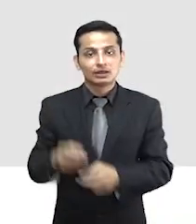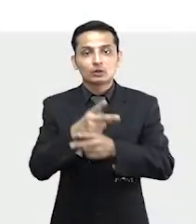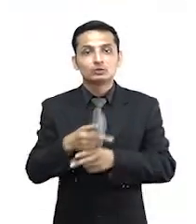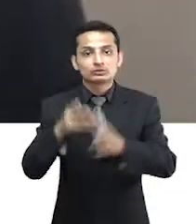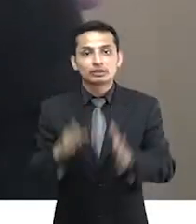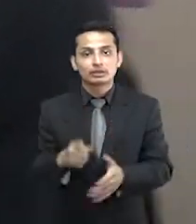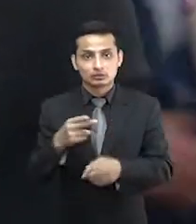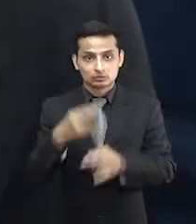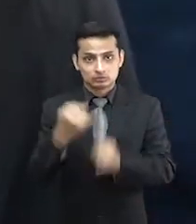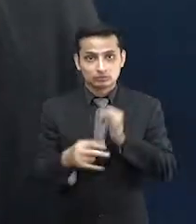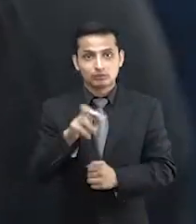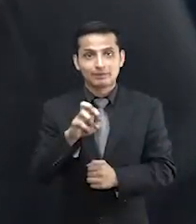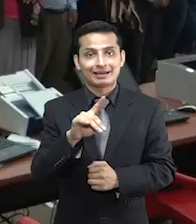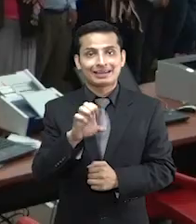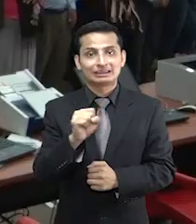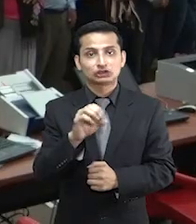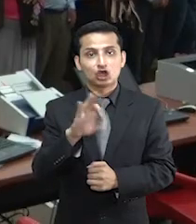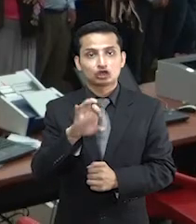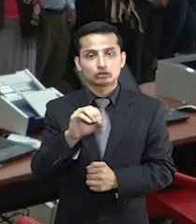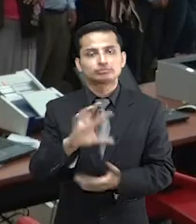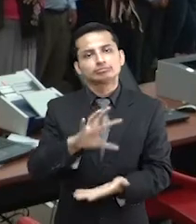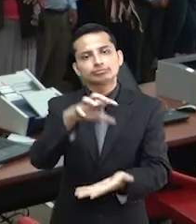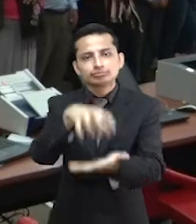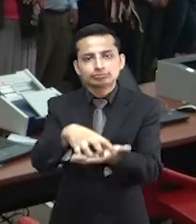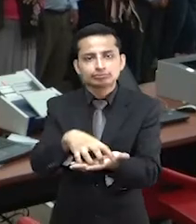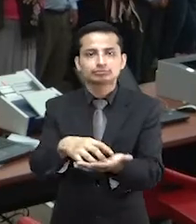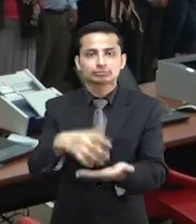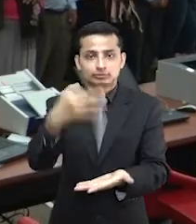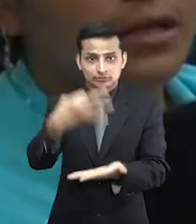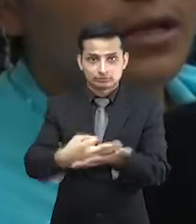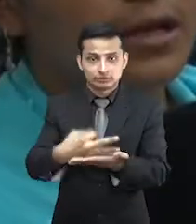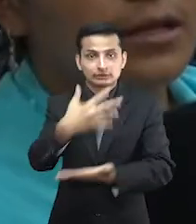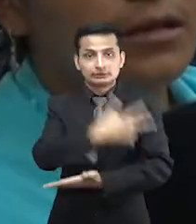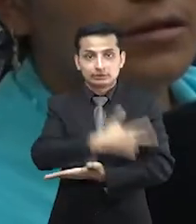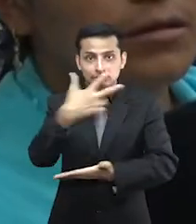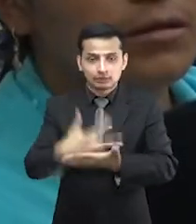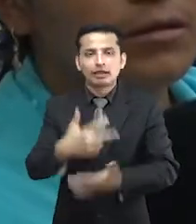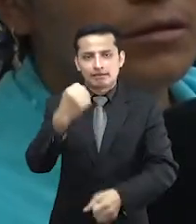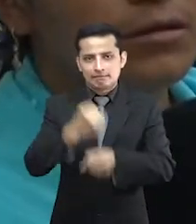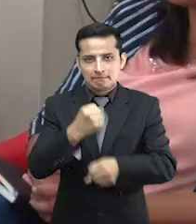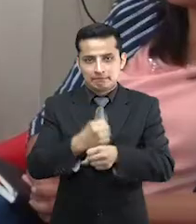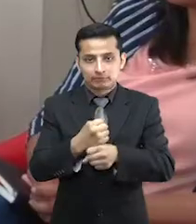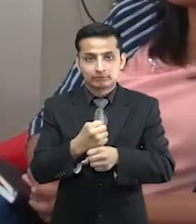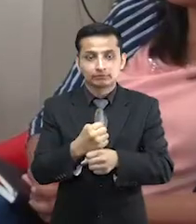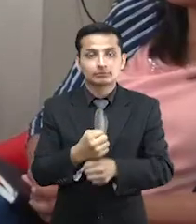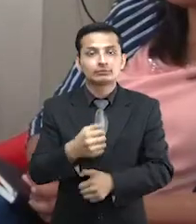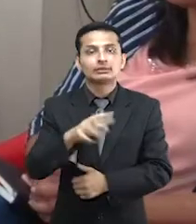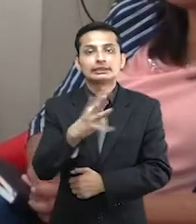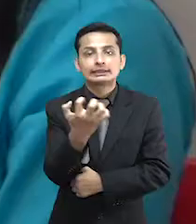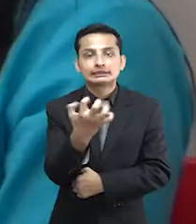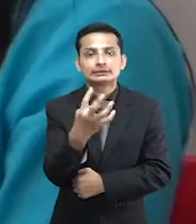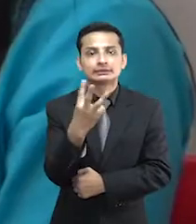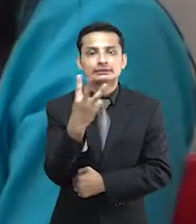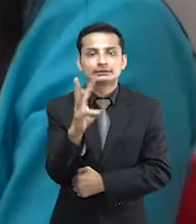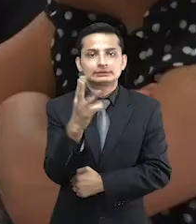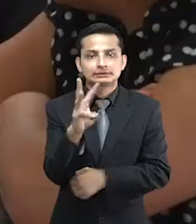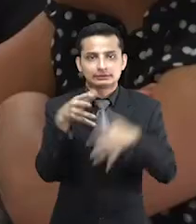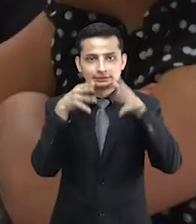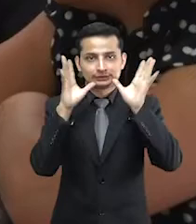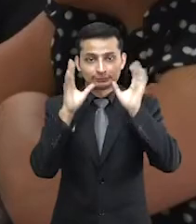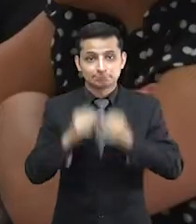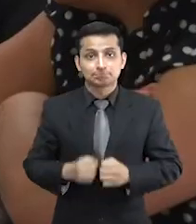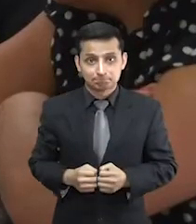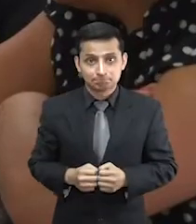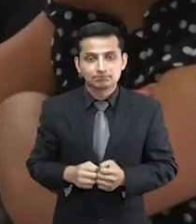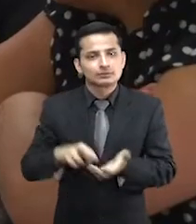El consejero Luis Verde Soto cumplió agenda de trabajo en la provincia de Cotopaxi y Chimborazo este 15 y 16 de diciembre,